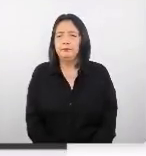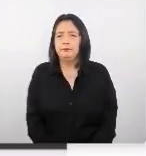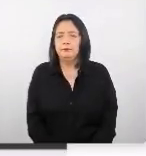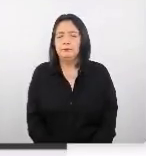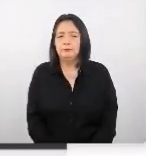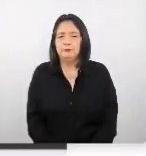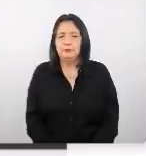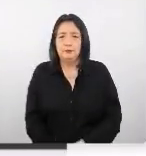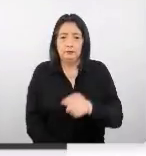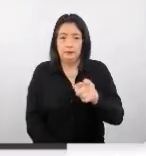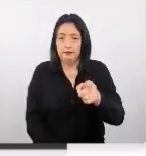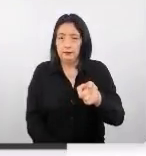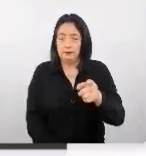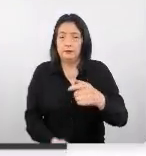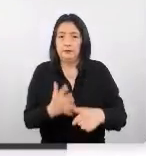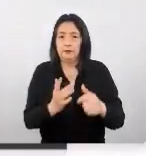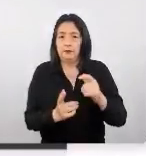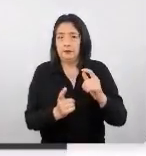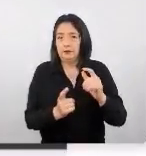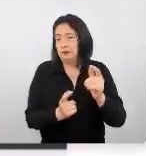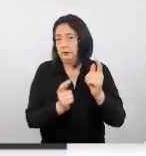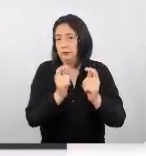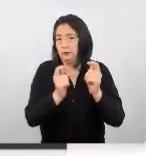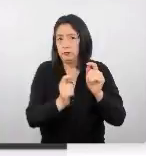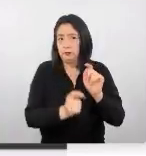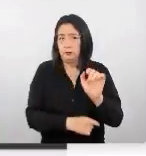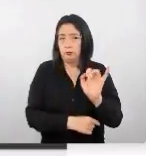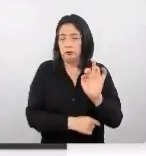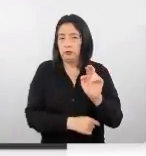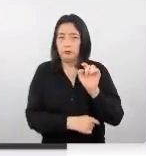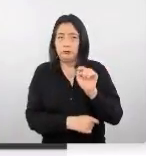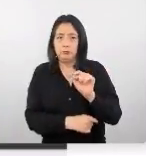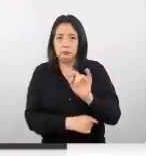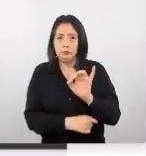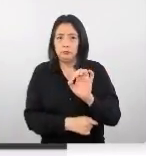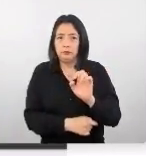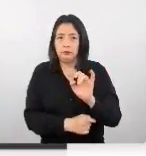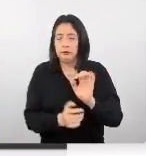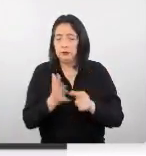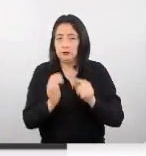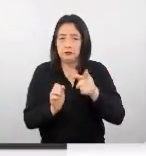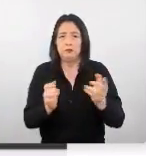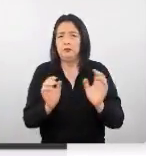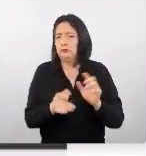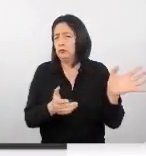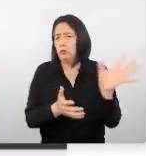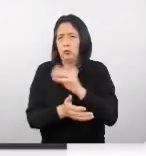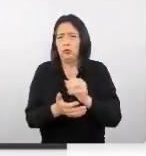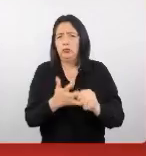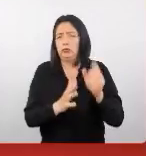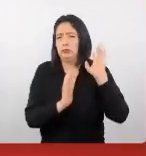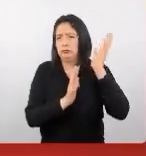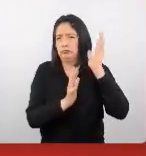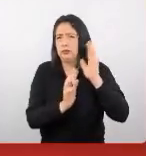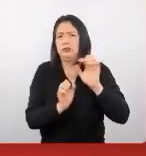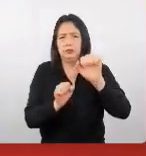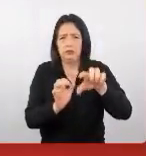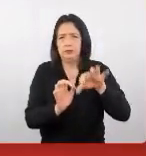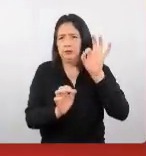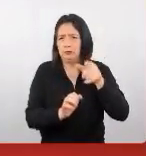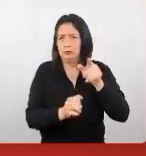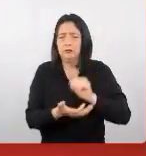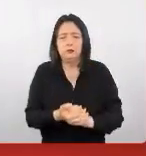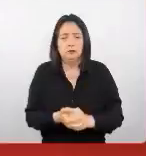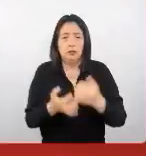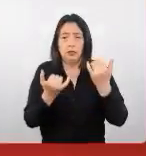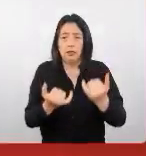Esta es la página de TurismoIn.p, donde van a poder encontrar todas las capacitaciones que les estaba brindando. Vamos